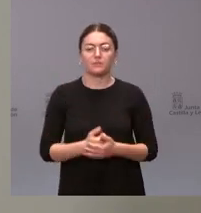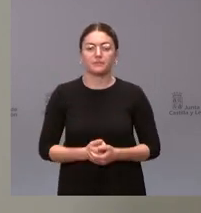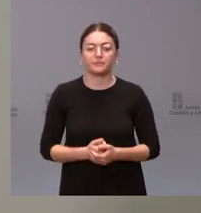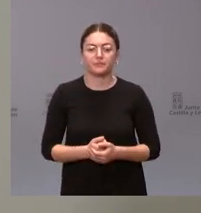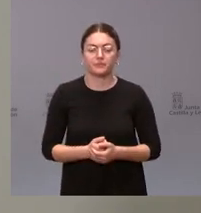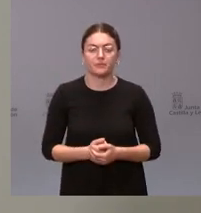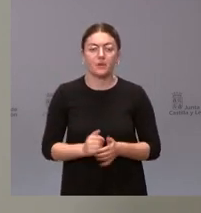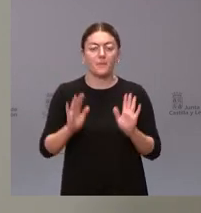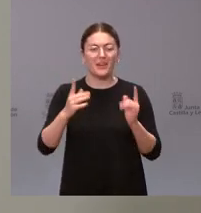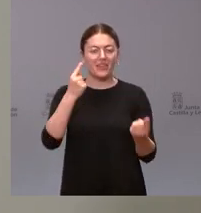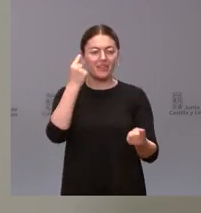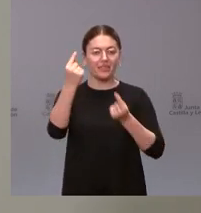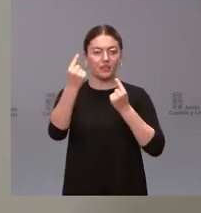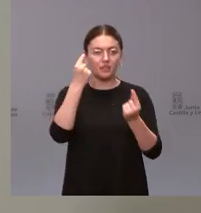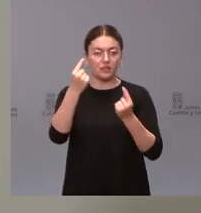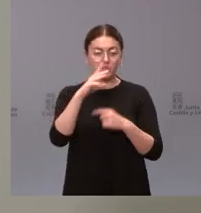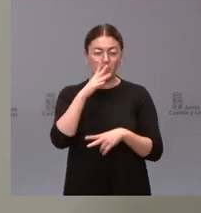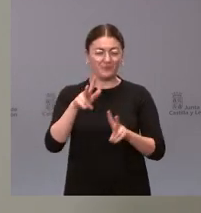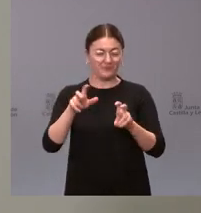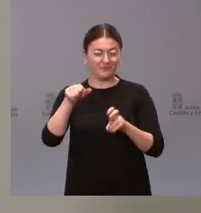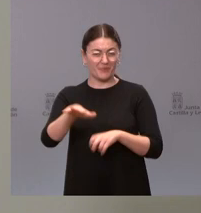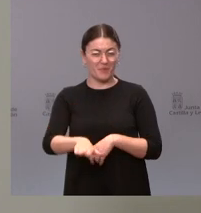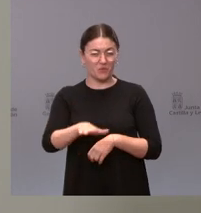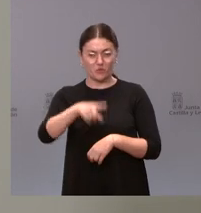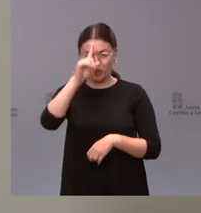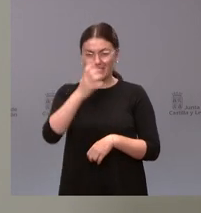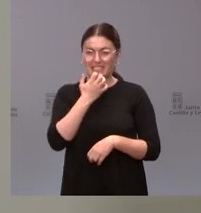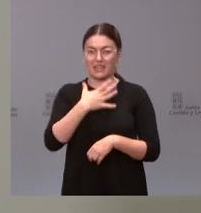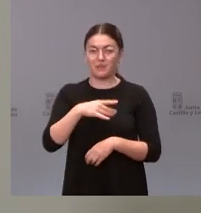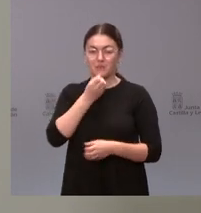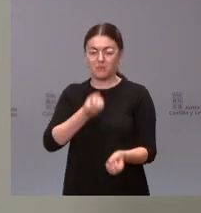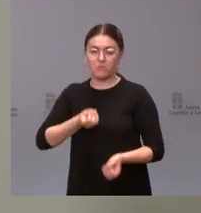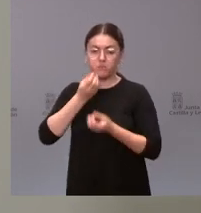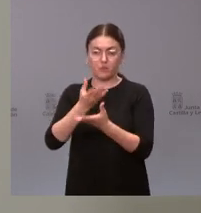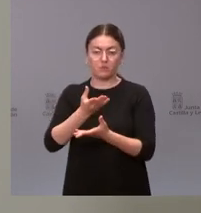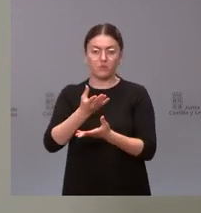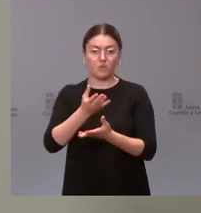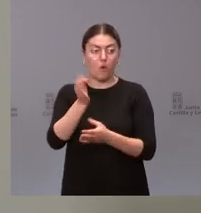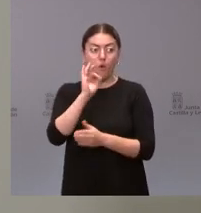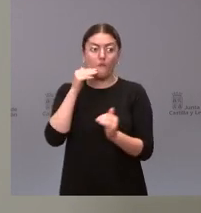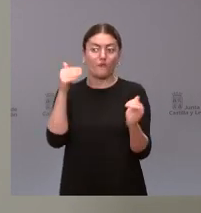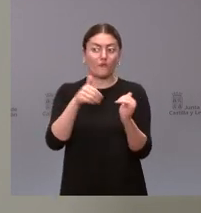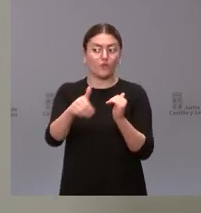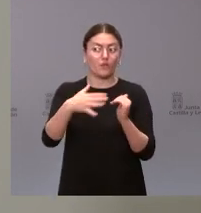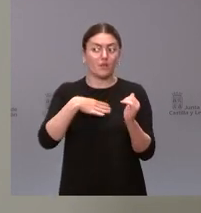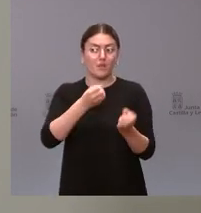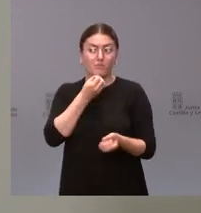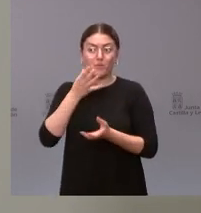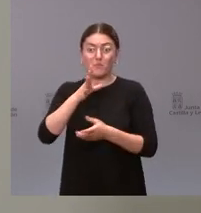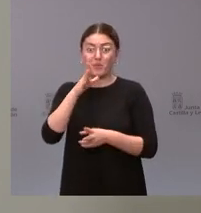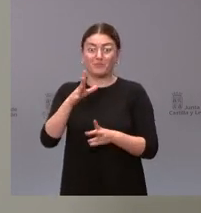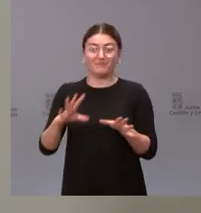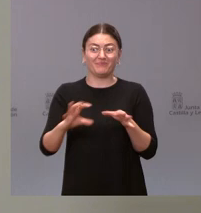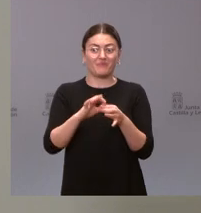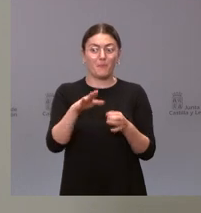asunto tratándose de un menor no sé si yo estoy en condiciones de poderlo ofrecer o la consejería más adelante por tanto que